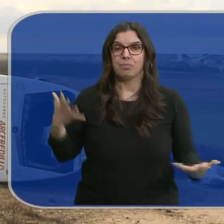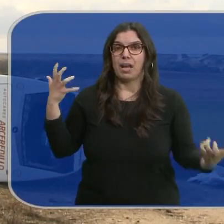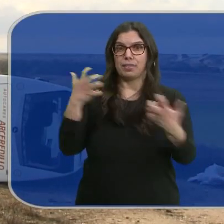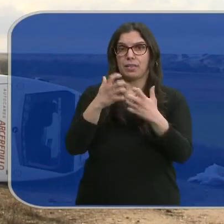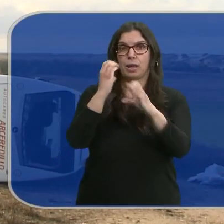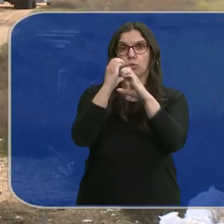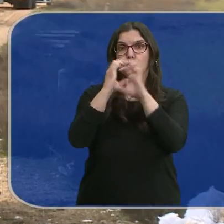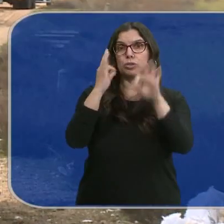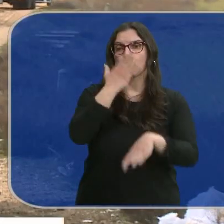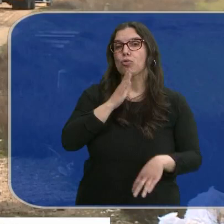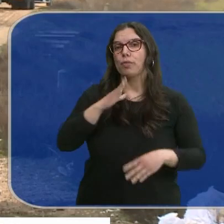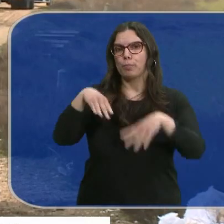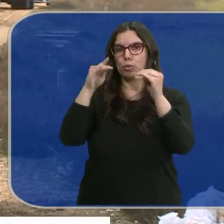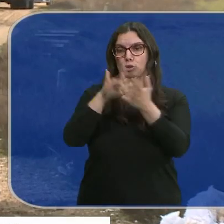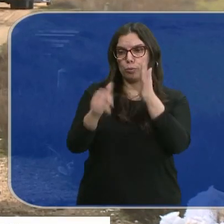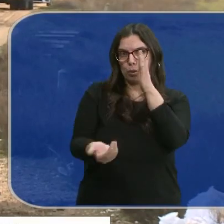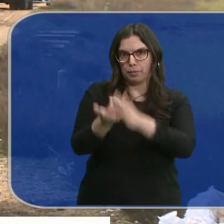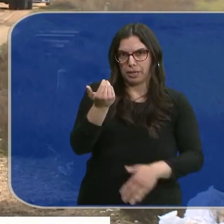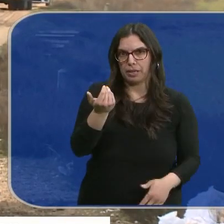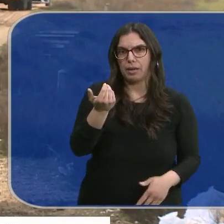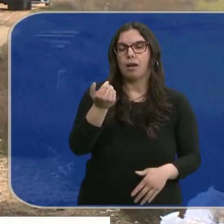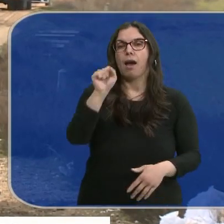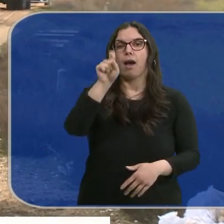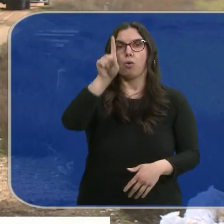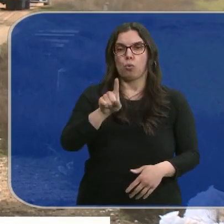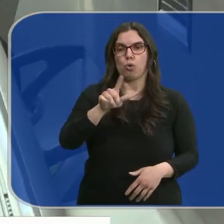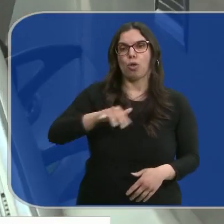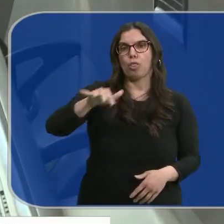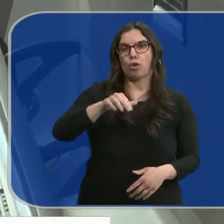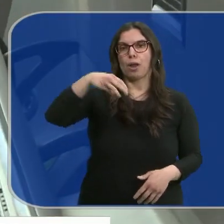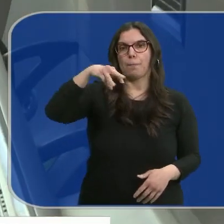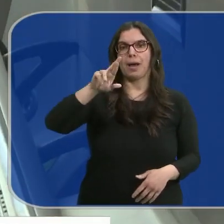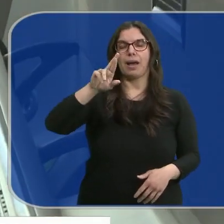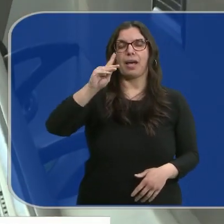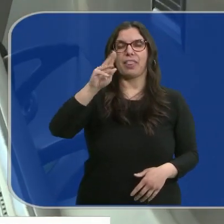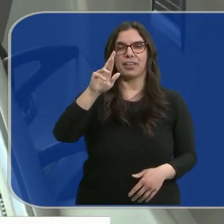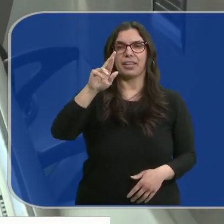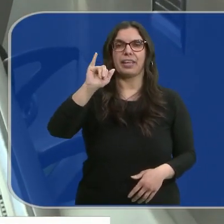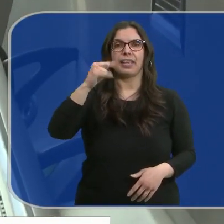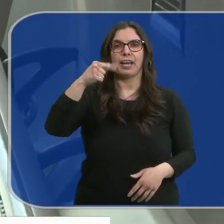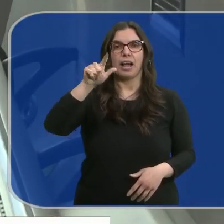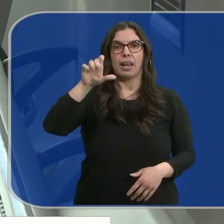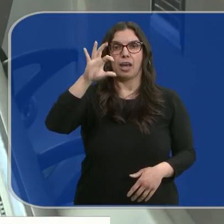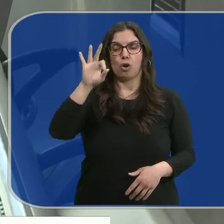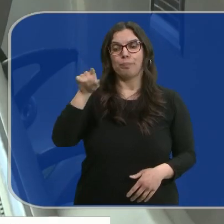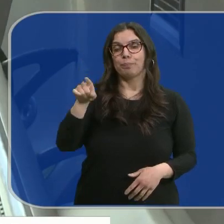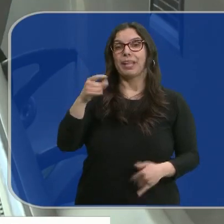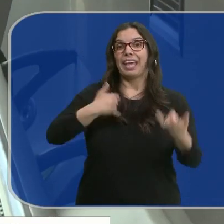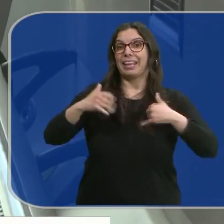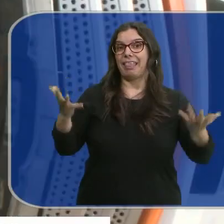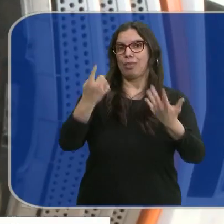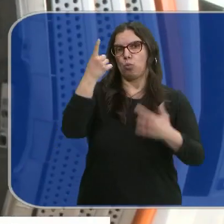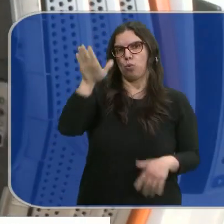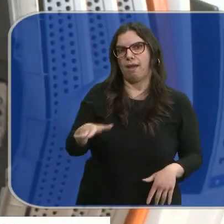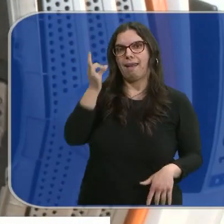Accidente de un autobús escolar en Burgos ha ocurrido esta mañana, en la A1, a la altura de Madrigalejo del Monte. En el siniestro resultó herida leve una